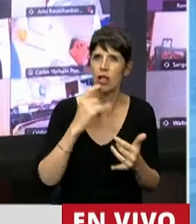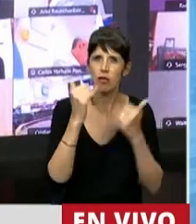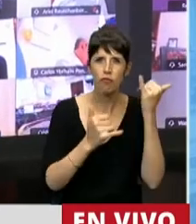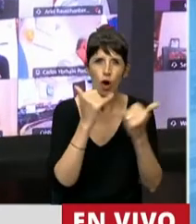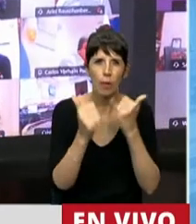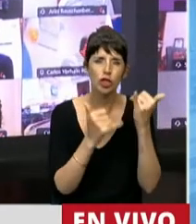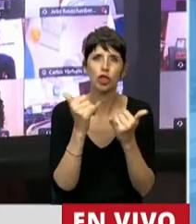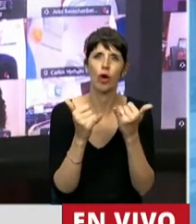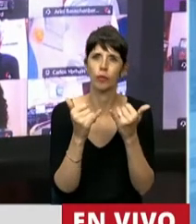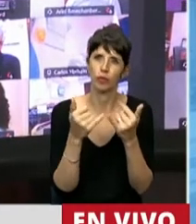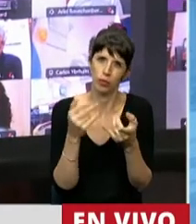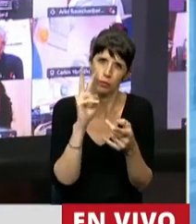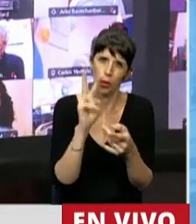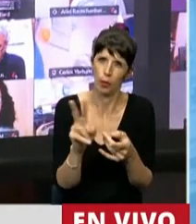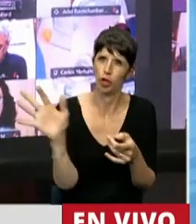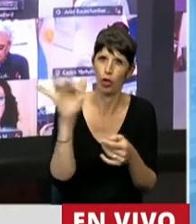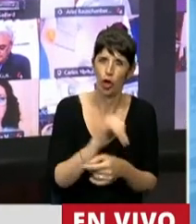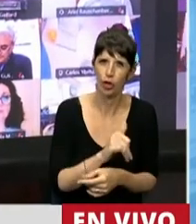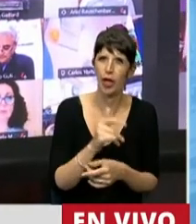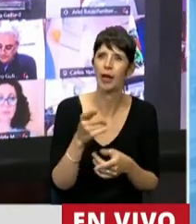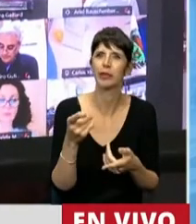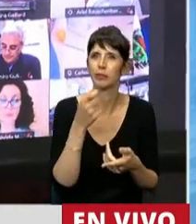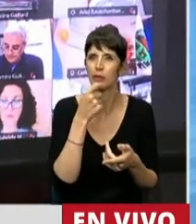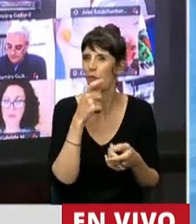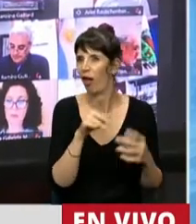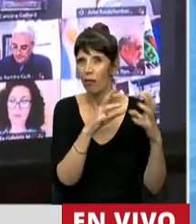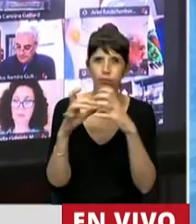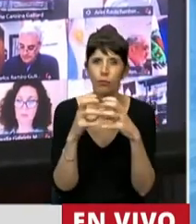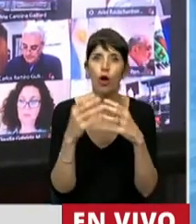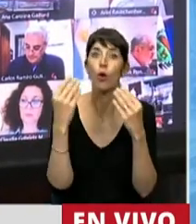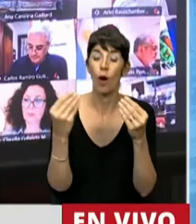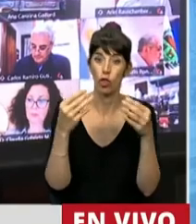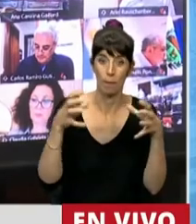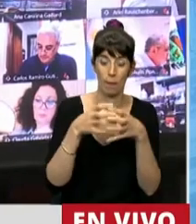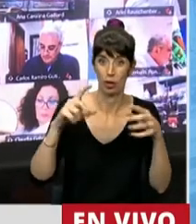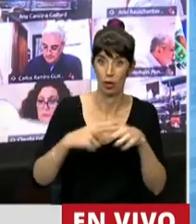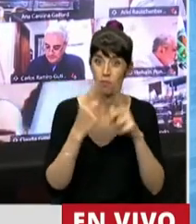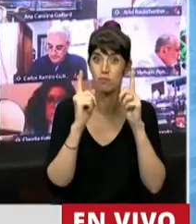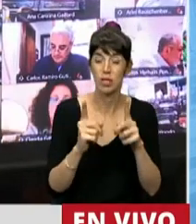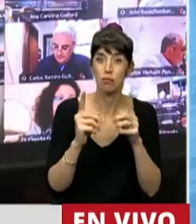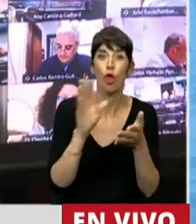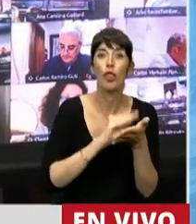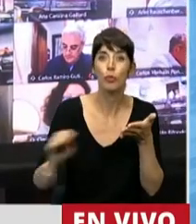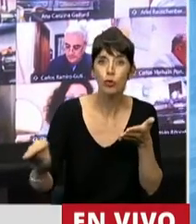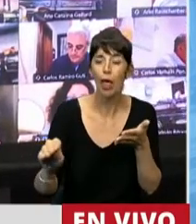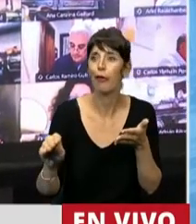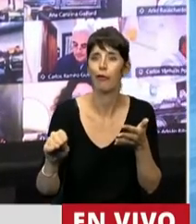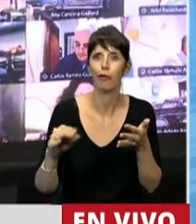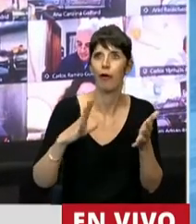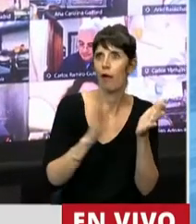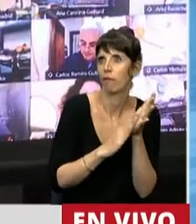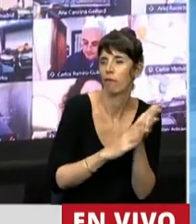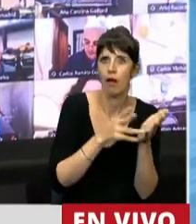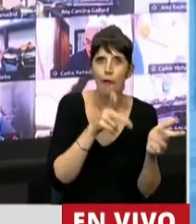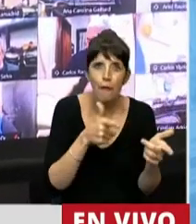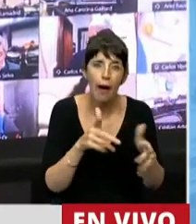pandemia es lo que a diario vemos en las sesiones de nuestro recinto cuando diputados del mismo bloque, sin fundamento alguno y con una liviandad